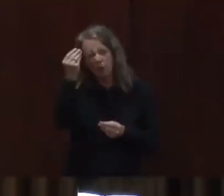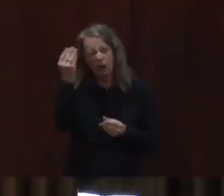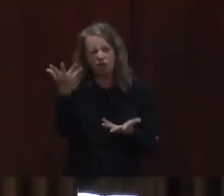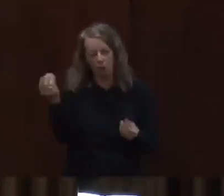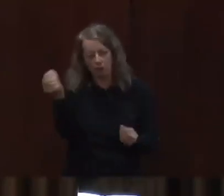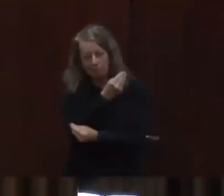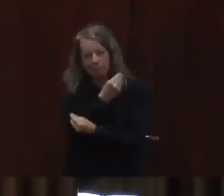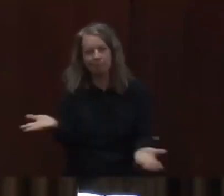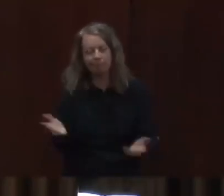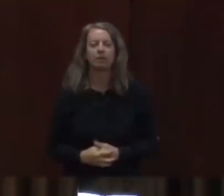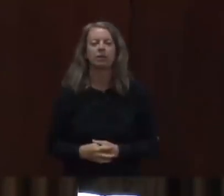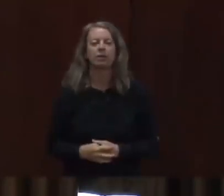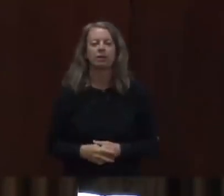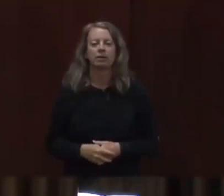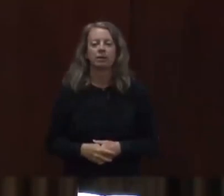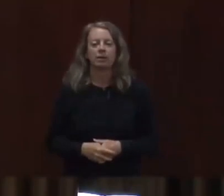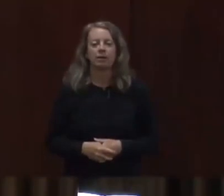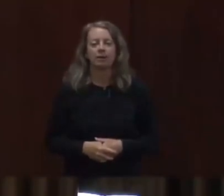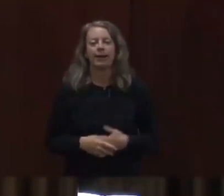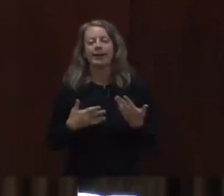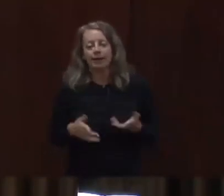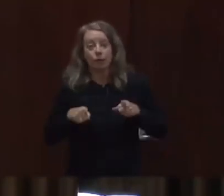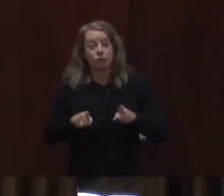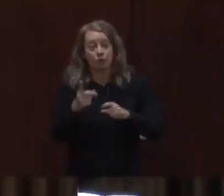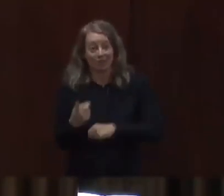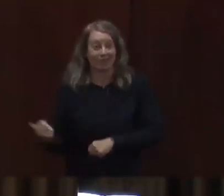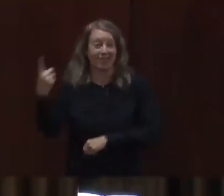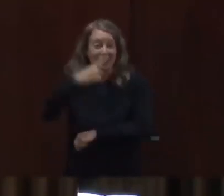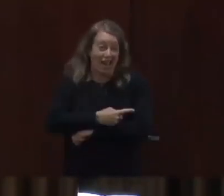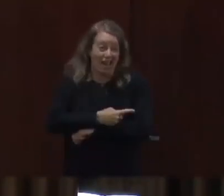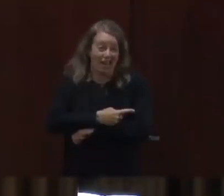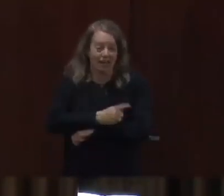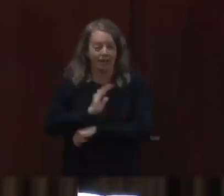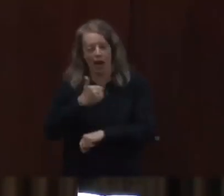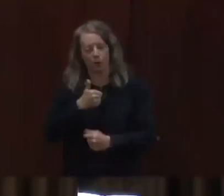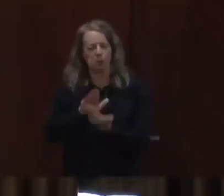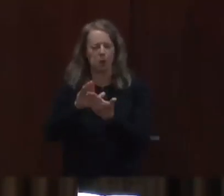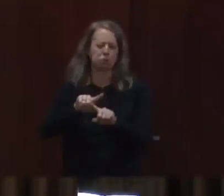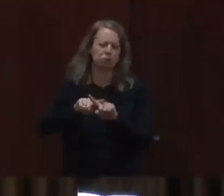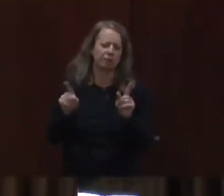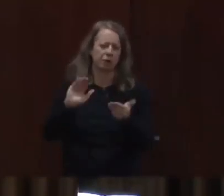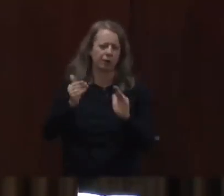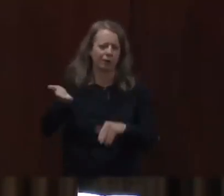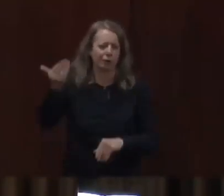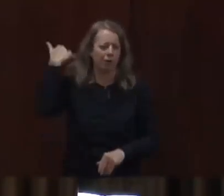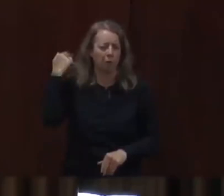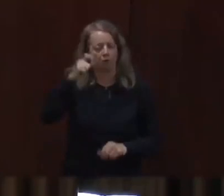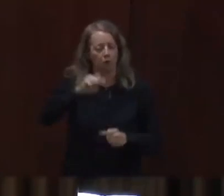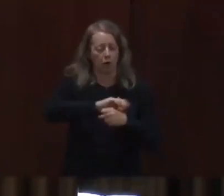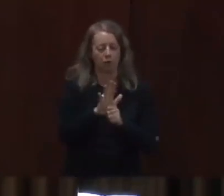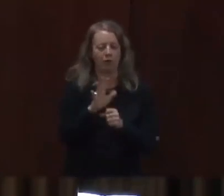lo que sí se va a ofrecer en esta presentación es información muy importante.